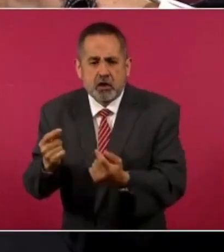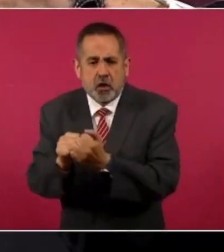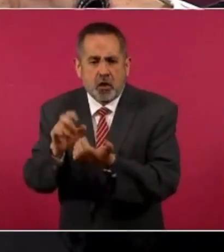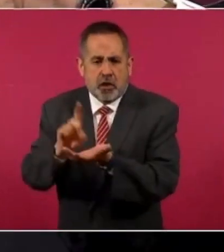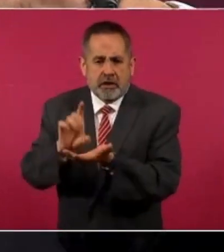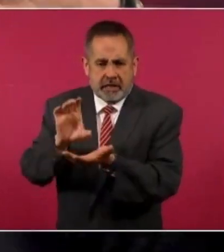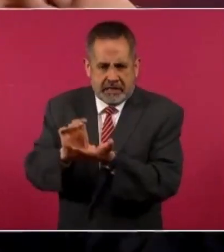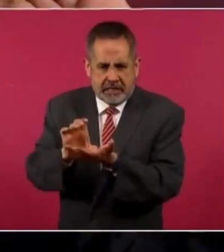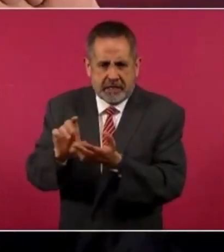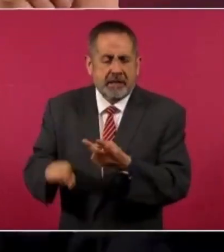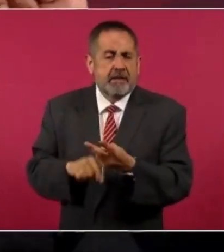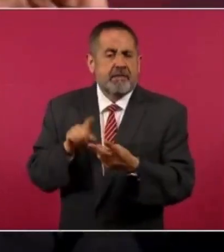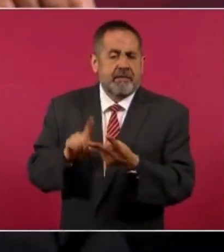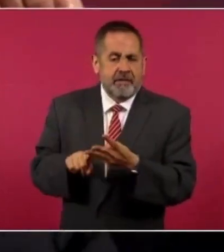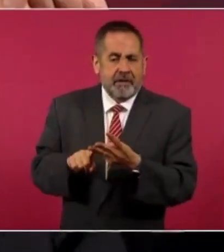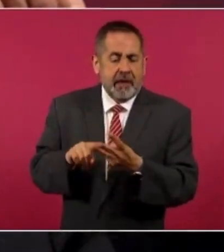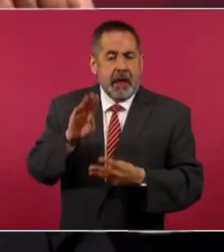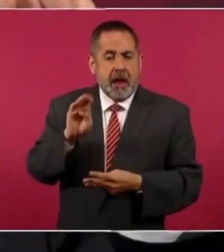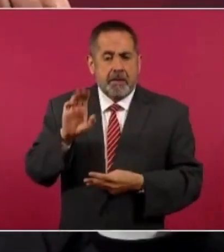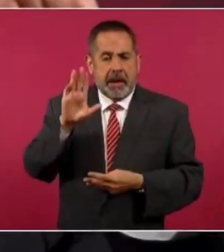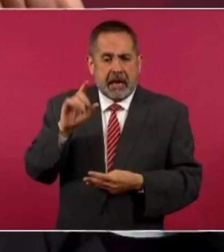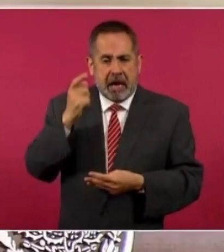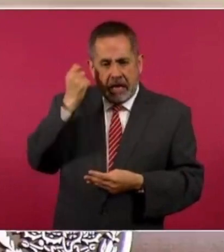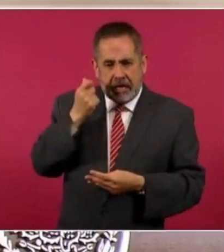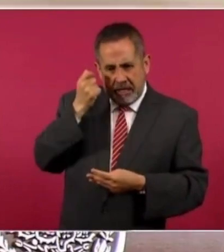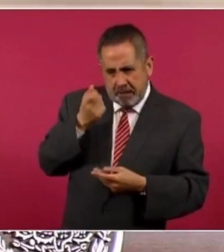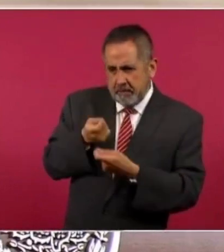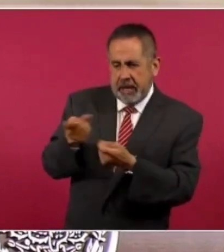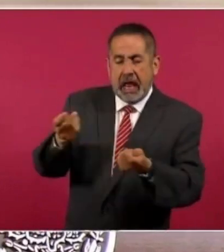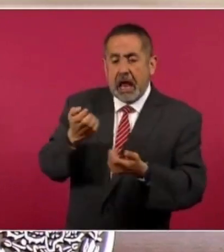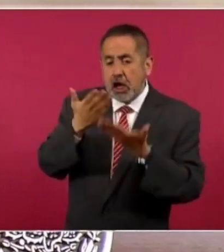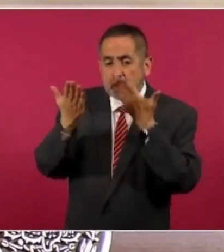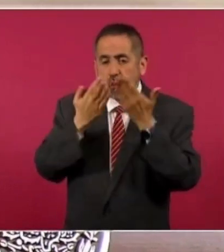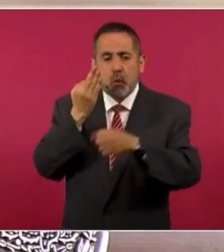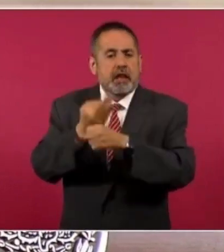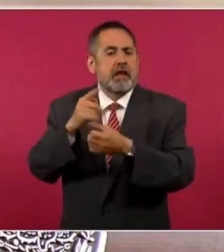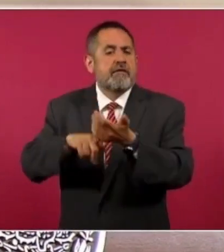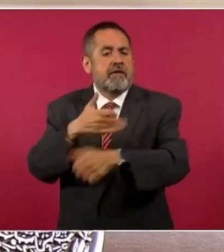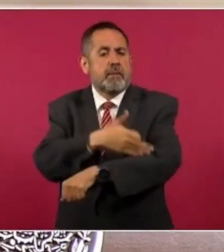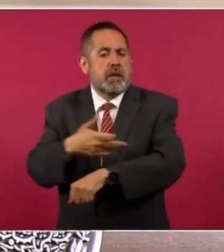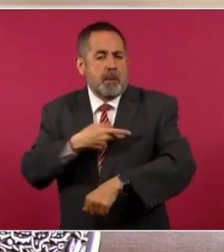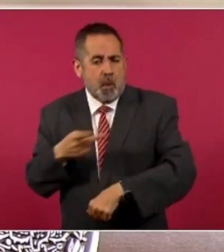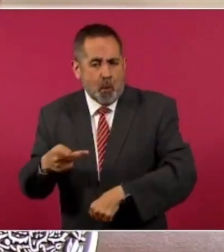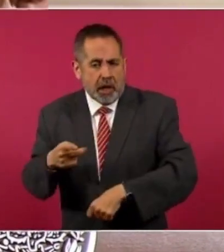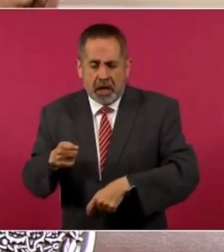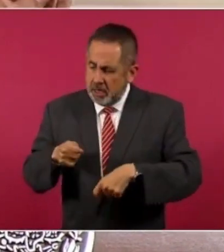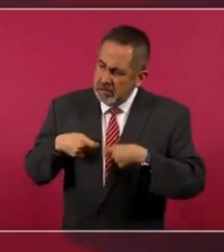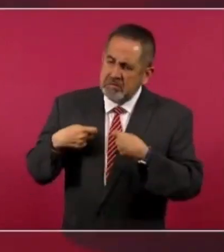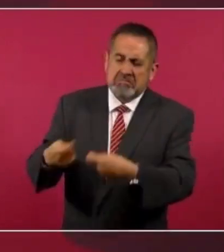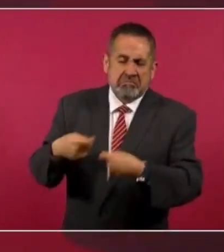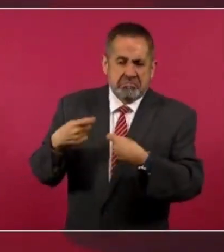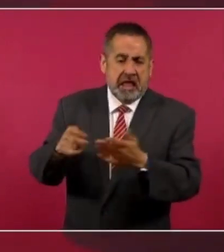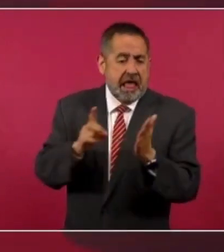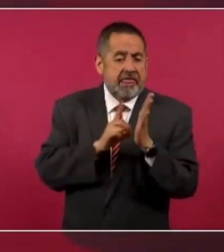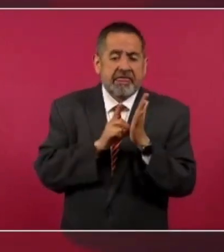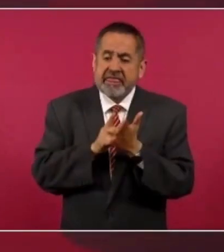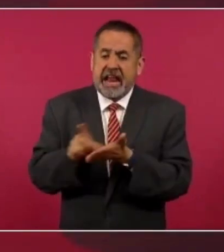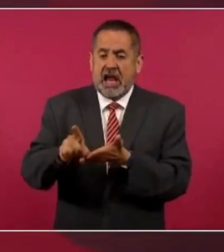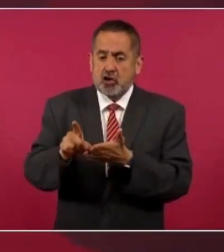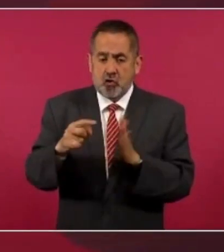con discapacidad y las becas para estudiantes de familias pobres sean un derecho